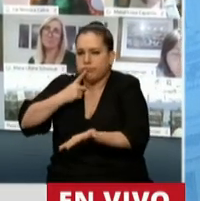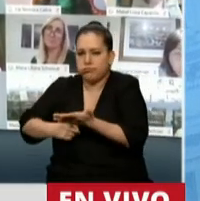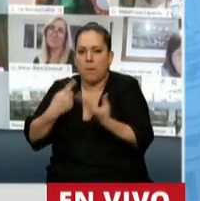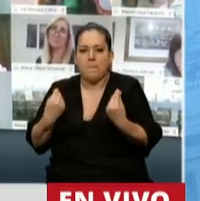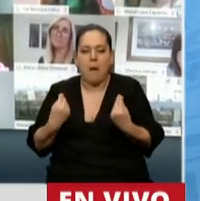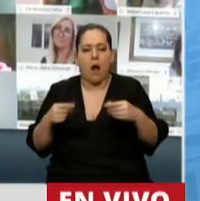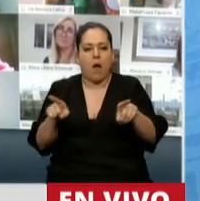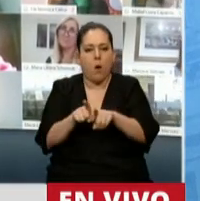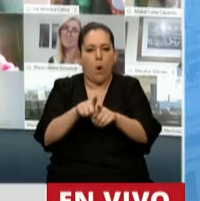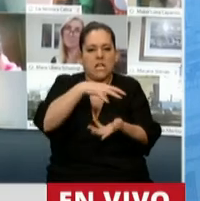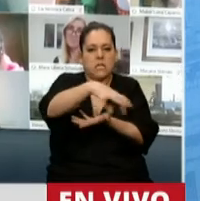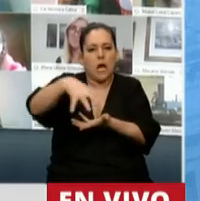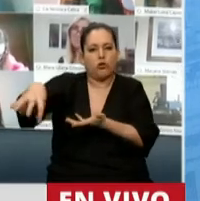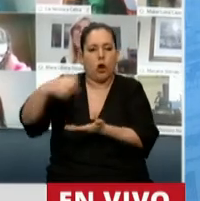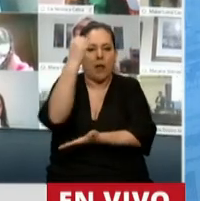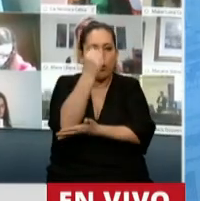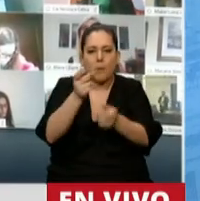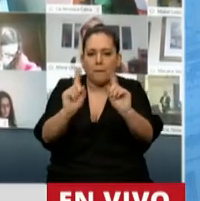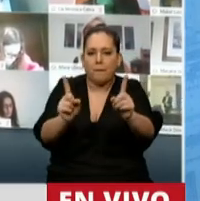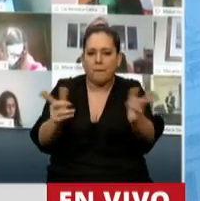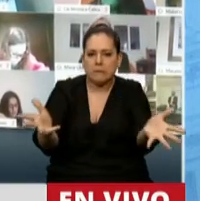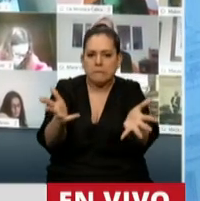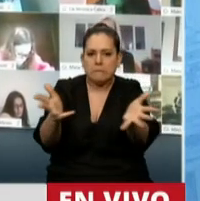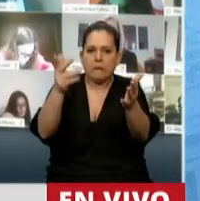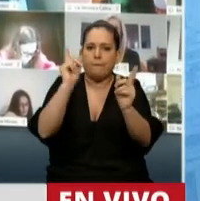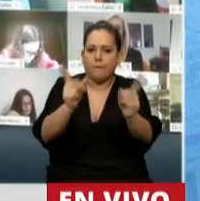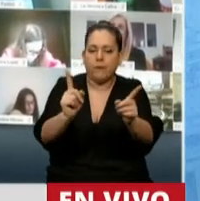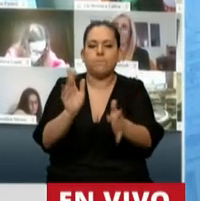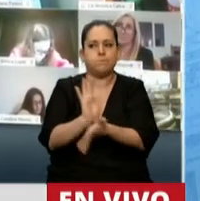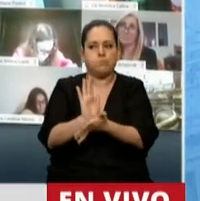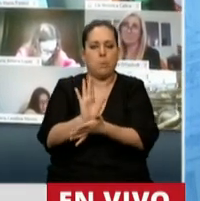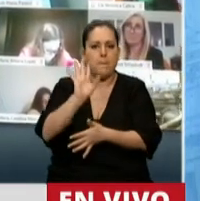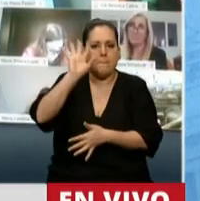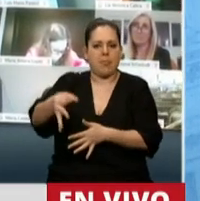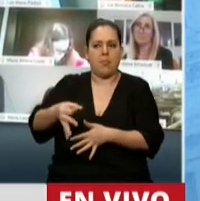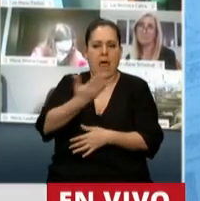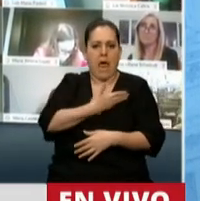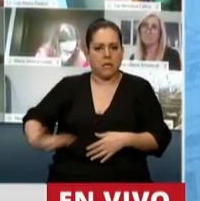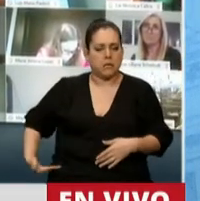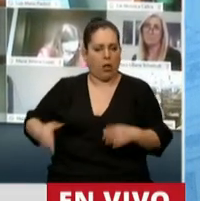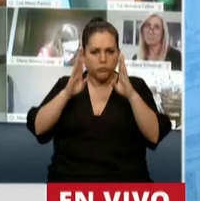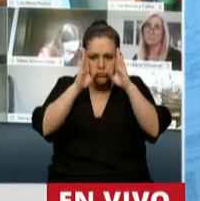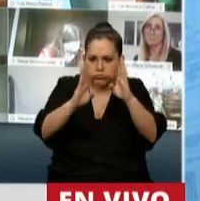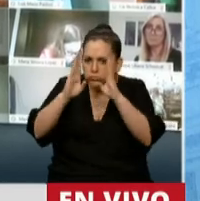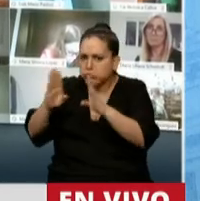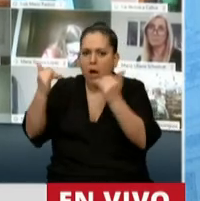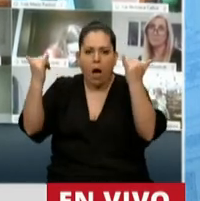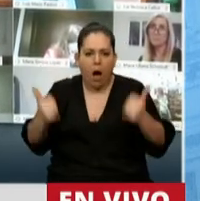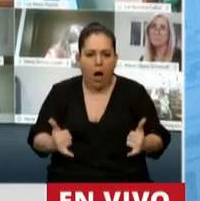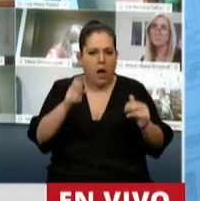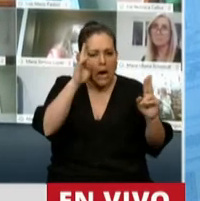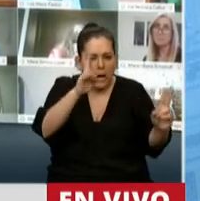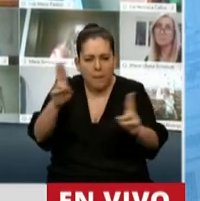nuestros sectores de la economía en pie. Esto nos muestra la presencia de un Estado, de un Estado que está respetando instituciones,